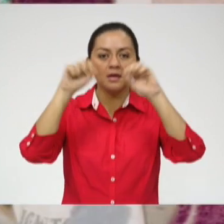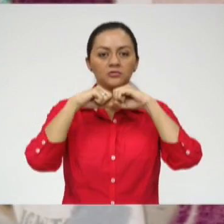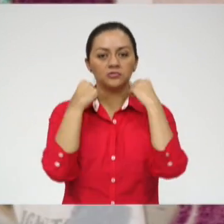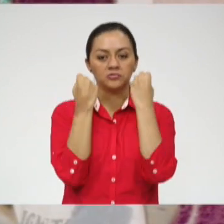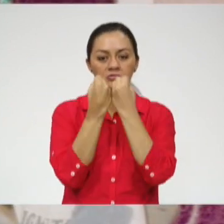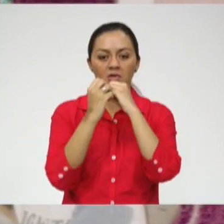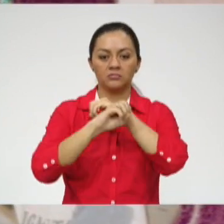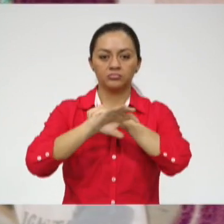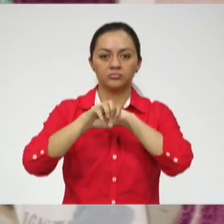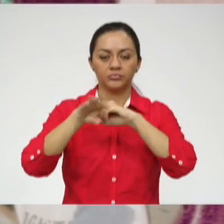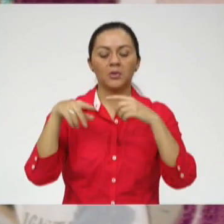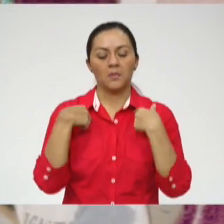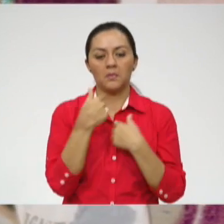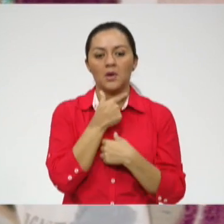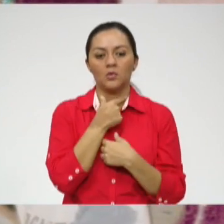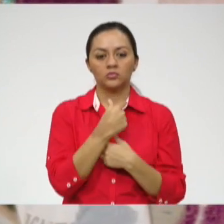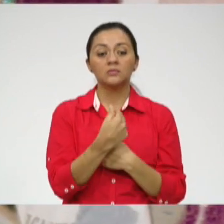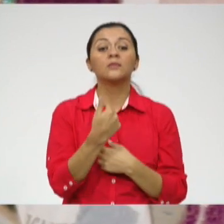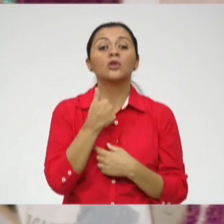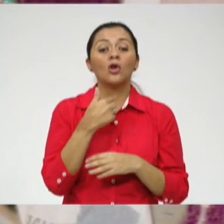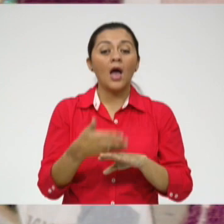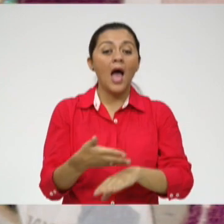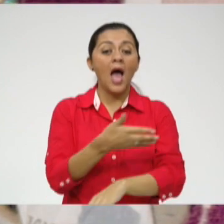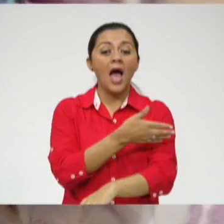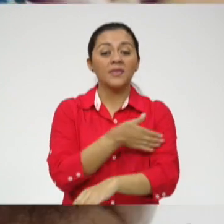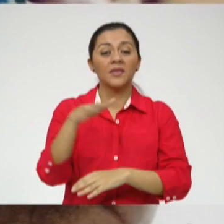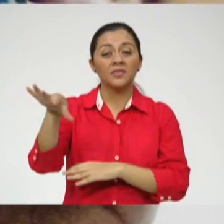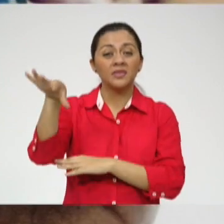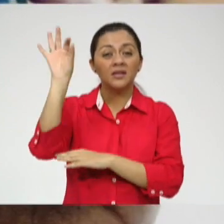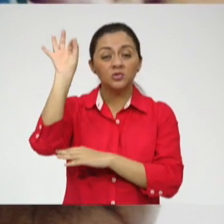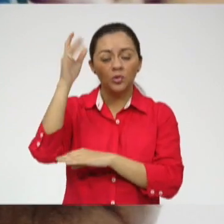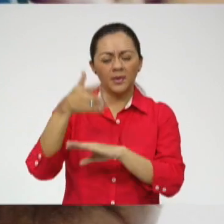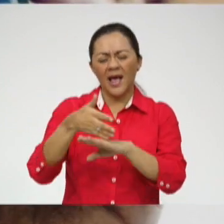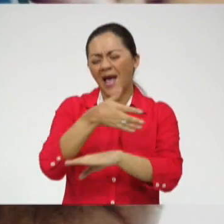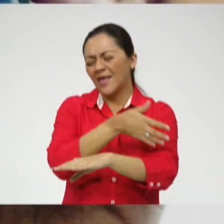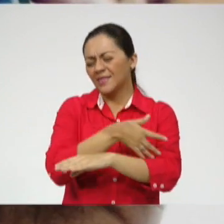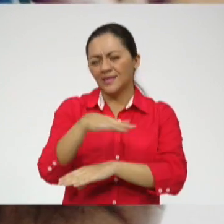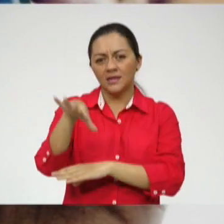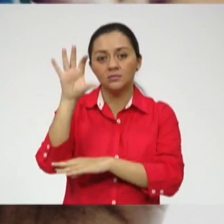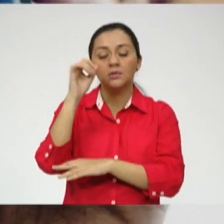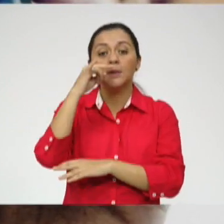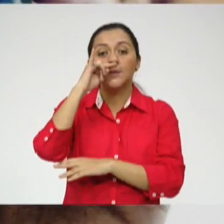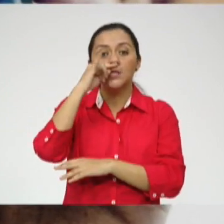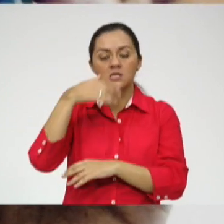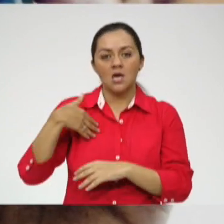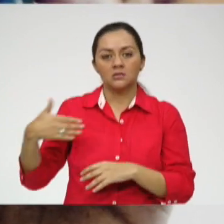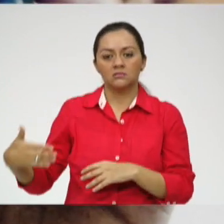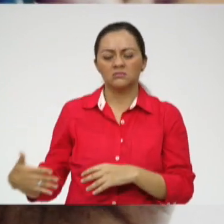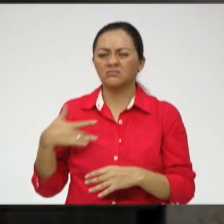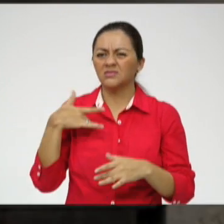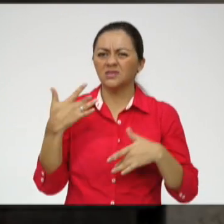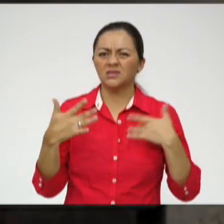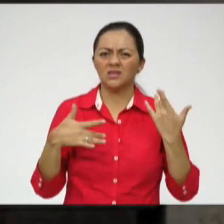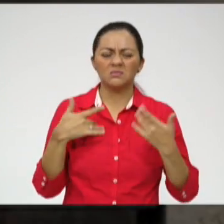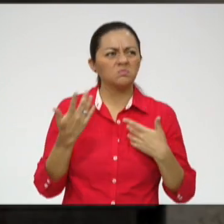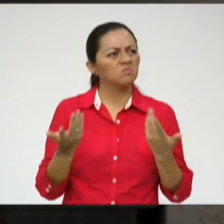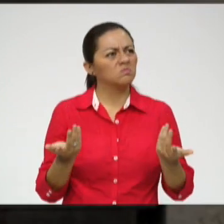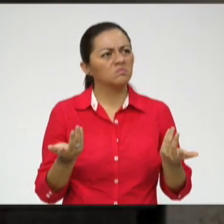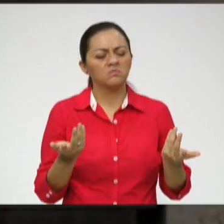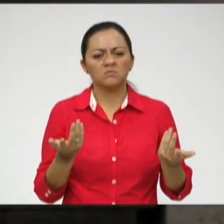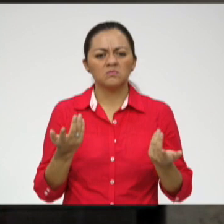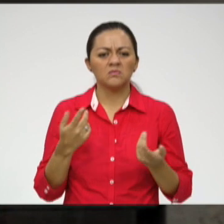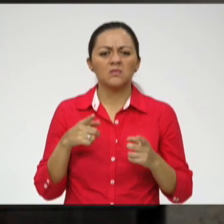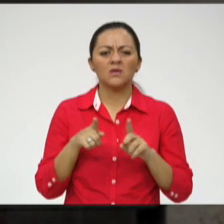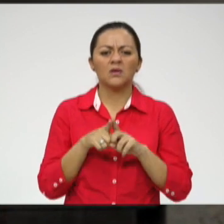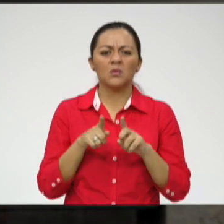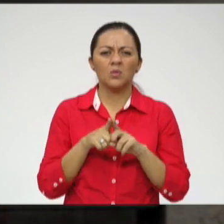Yo descubrí mi gusto por grabar, porque desde pequeña sentí que podía ir